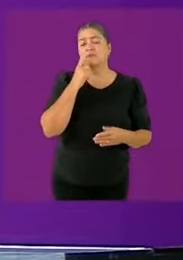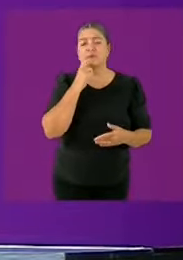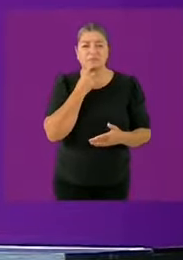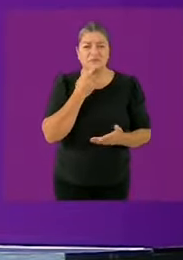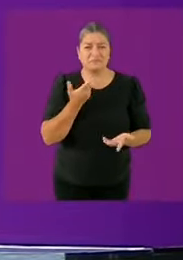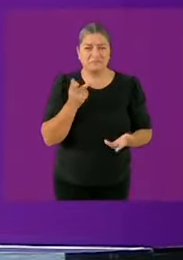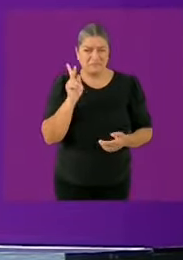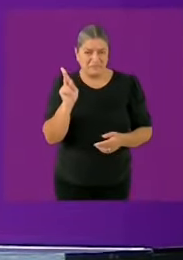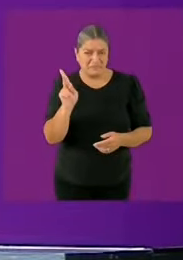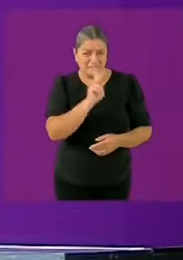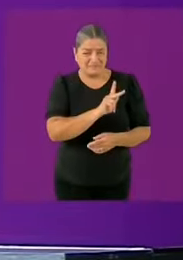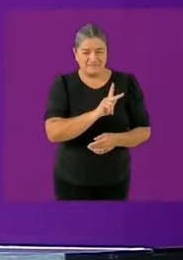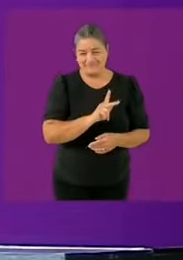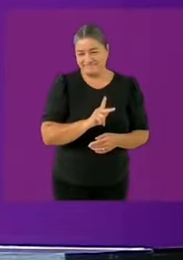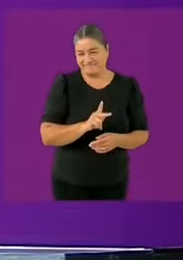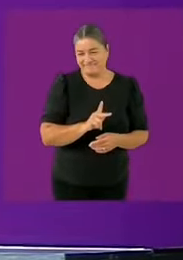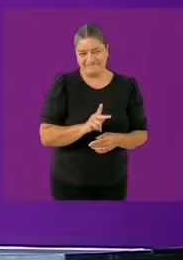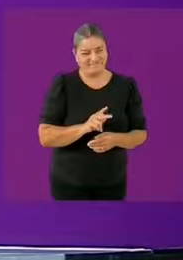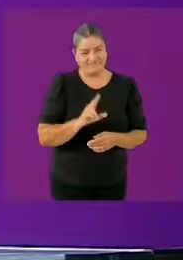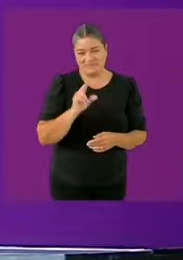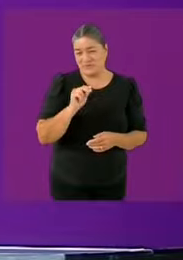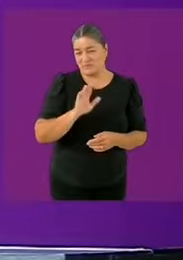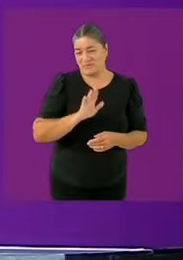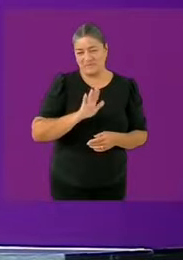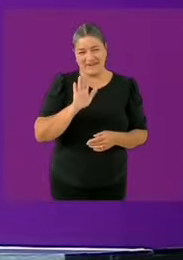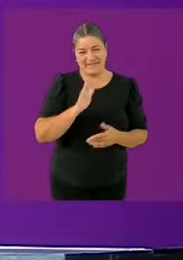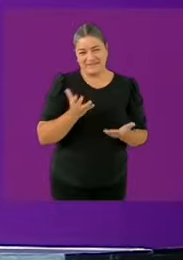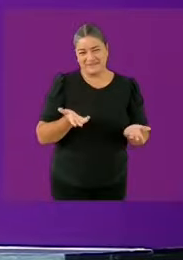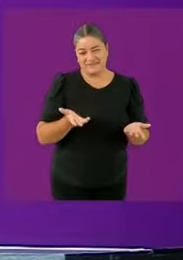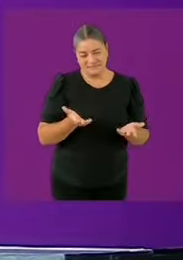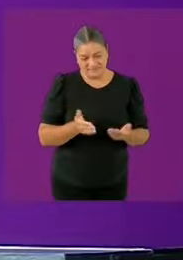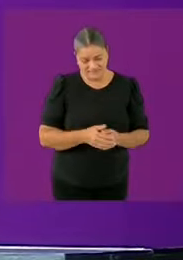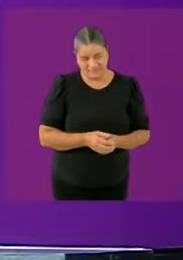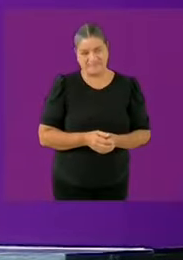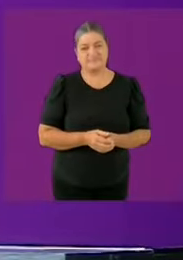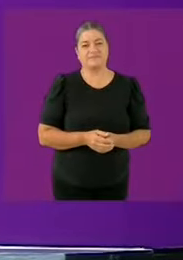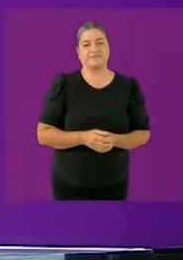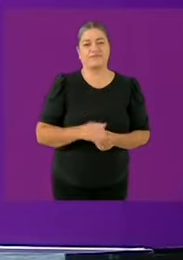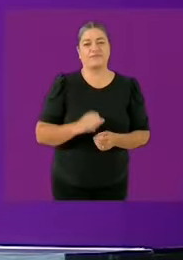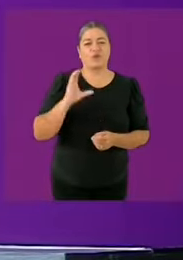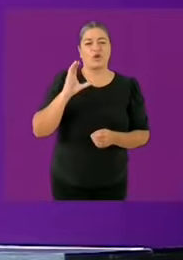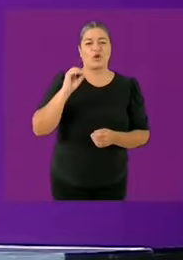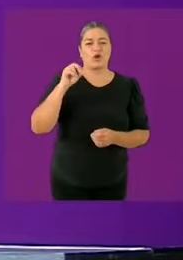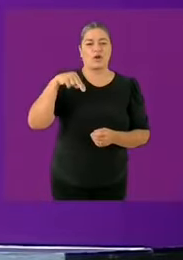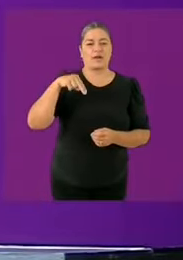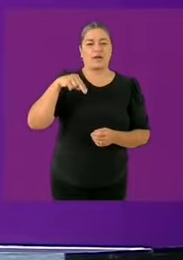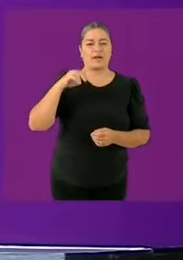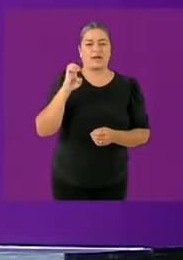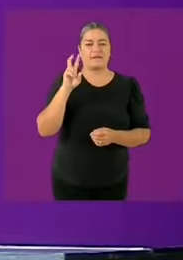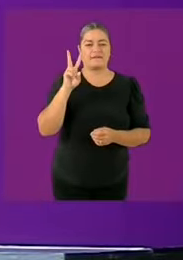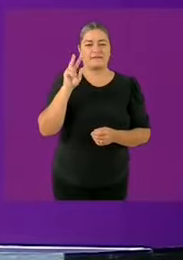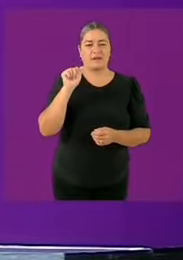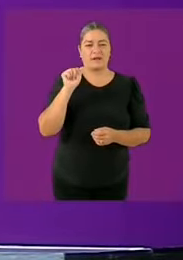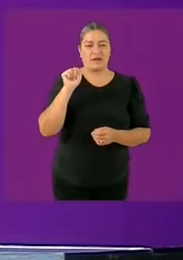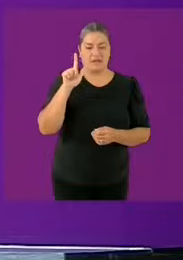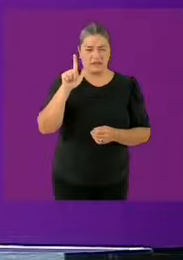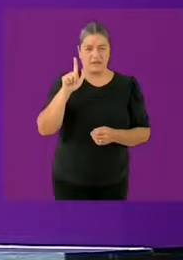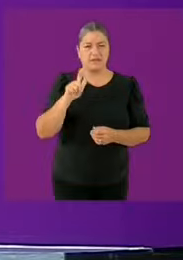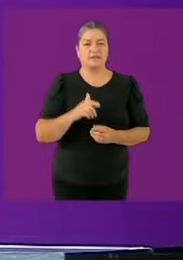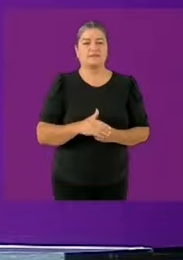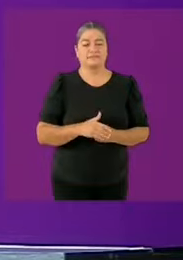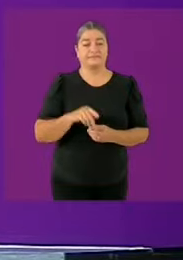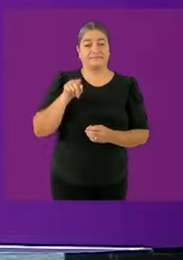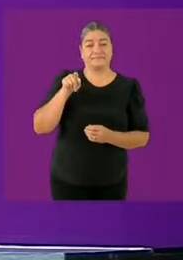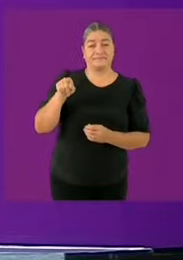segundo candidato pero según datos del Coneval y creo que aquí vamos a hablar de un grupo de un grupo vulnerable en